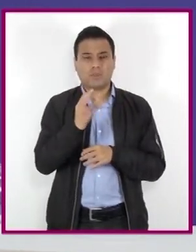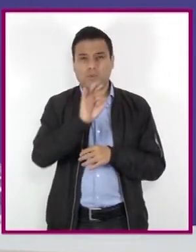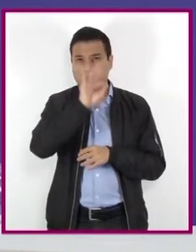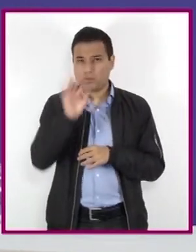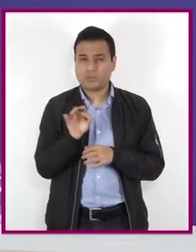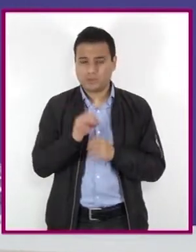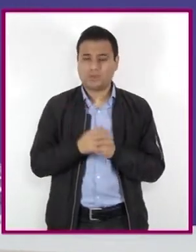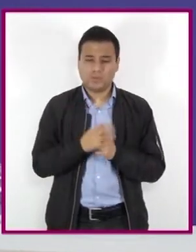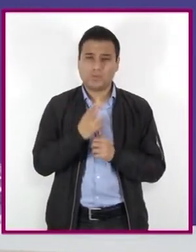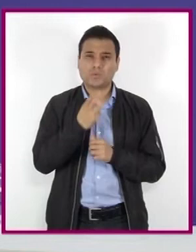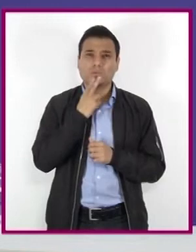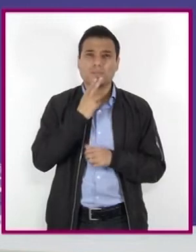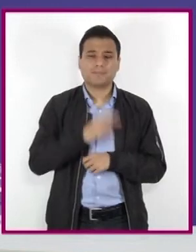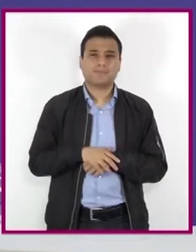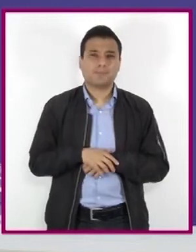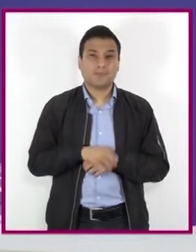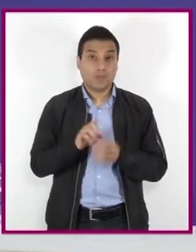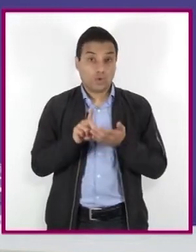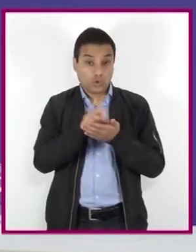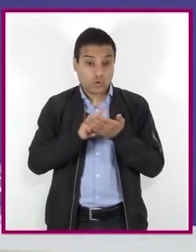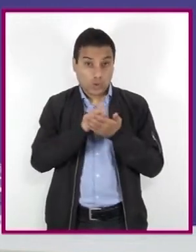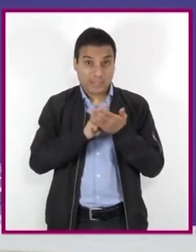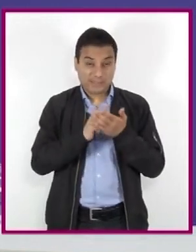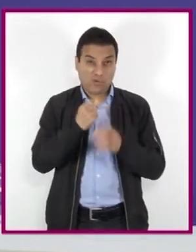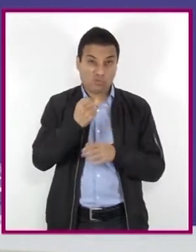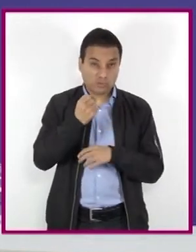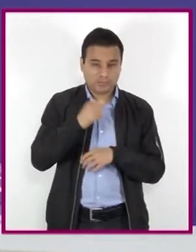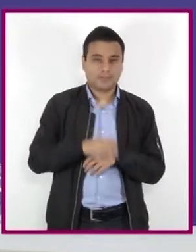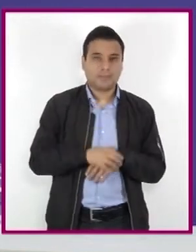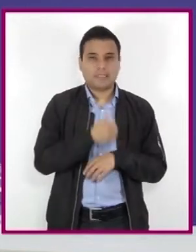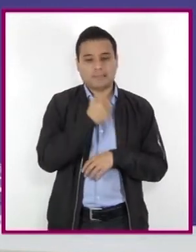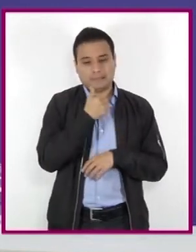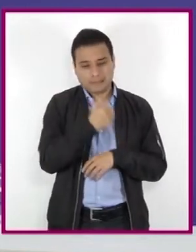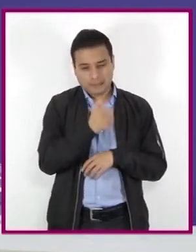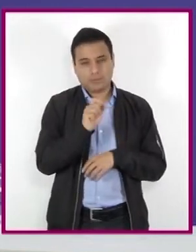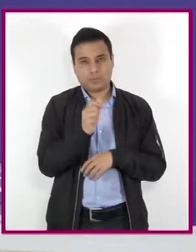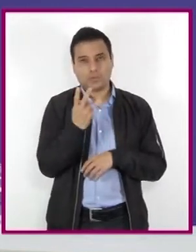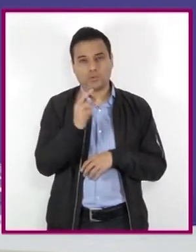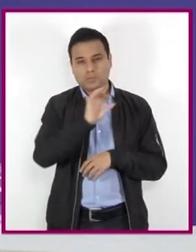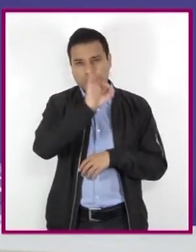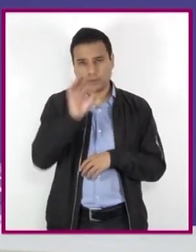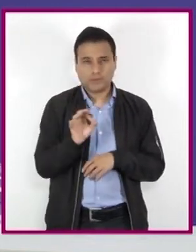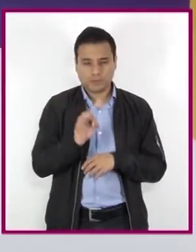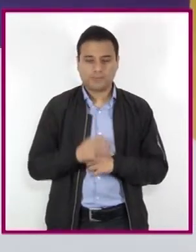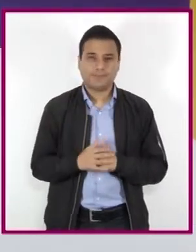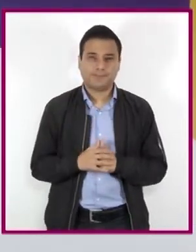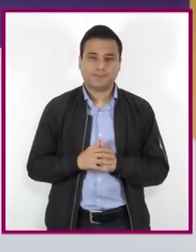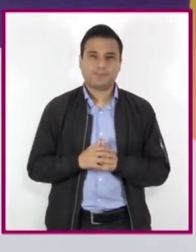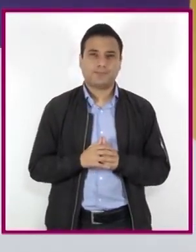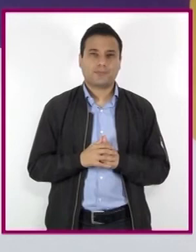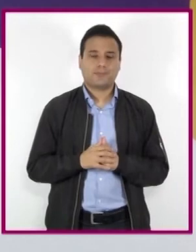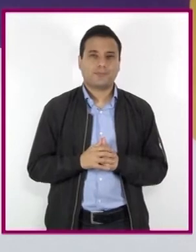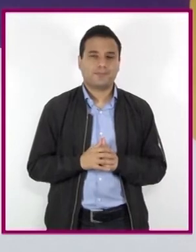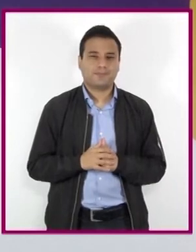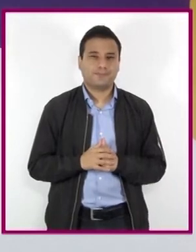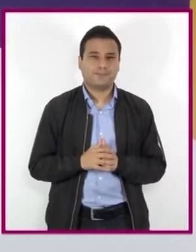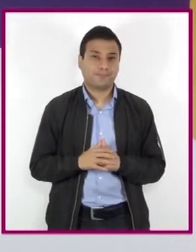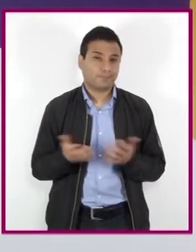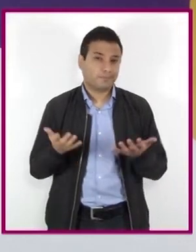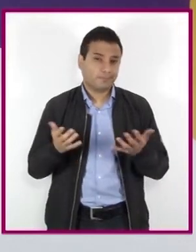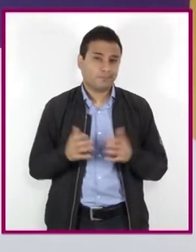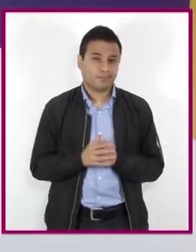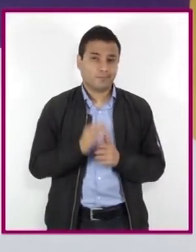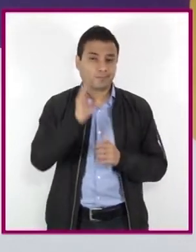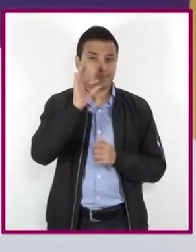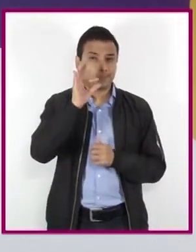mientras que para el consumo de drogas ilegales es de 6.2%. Finalmente, el consumo de